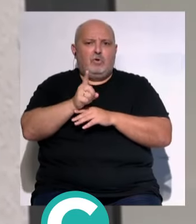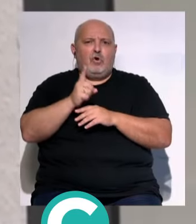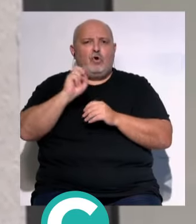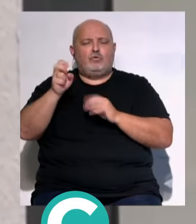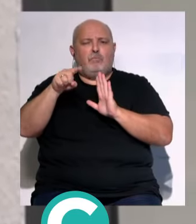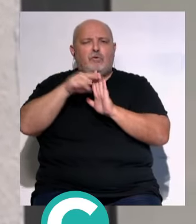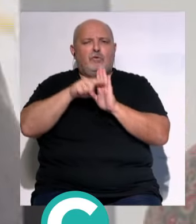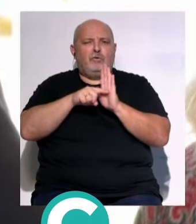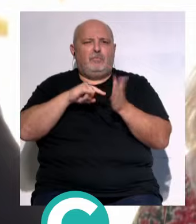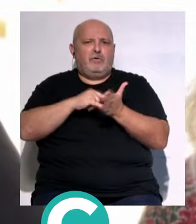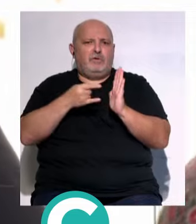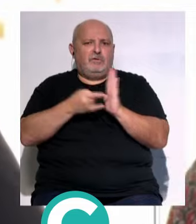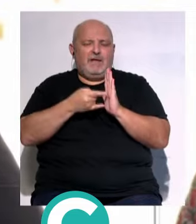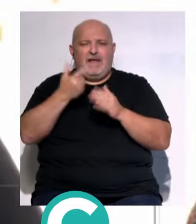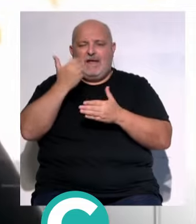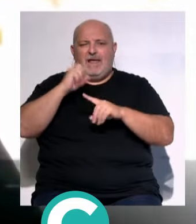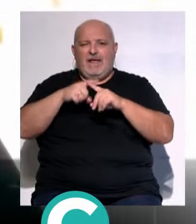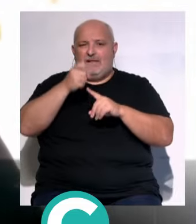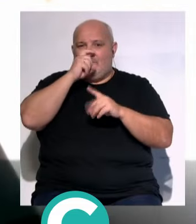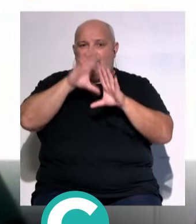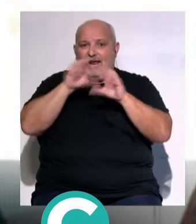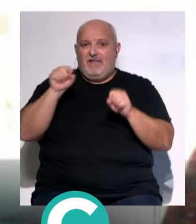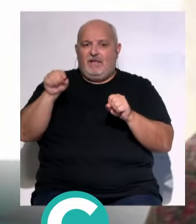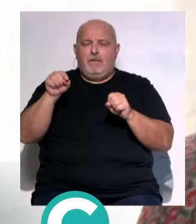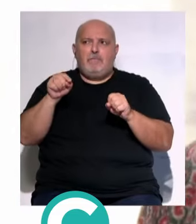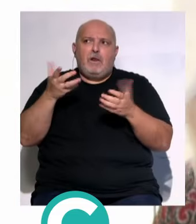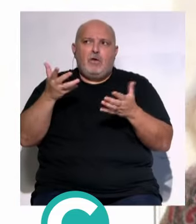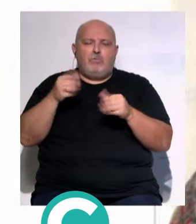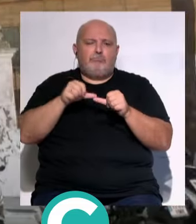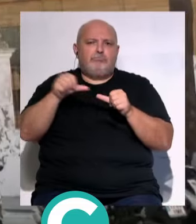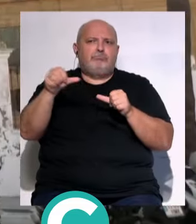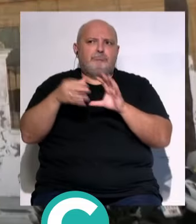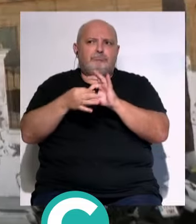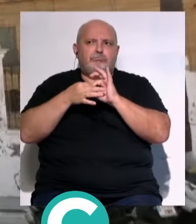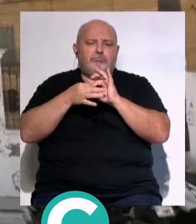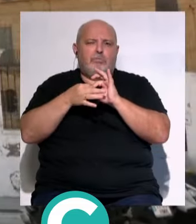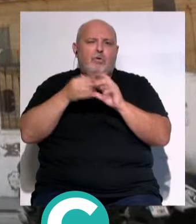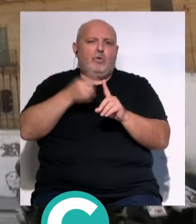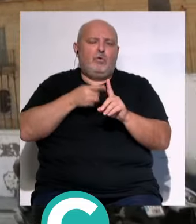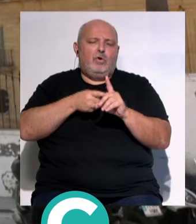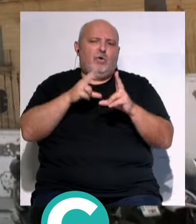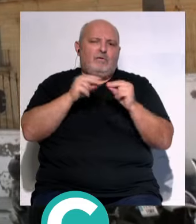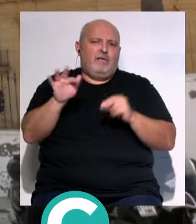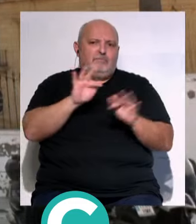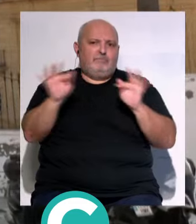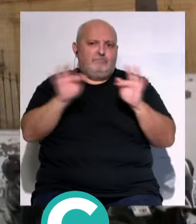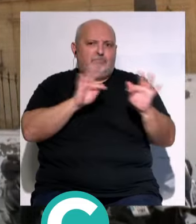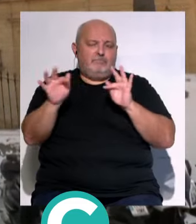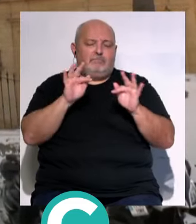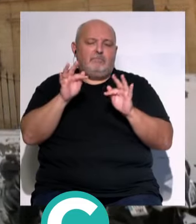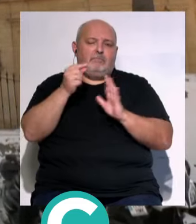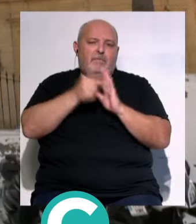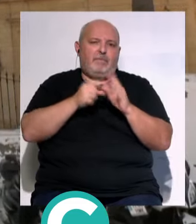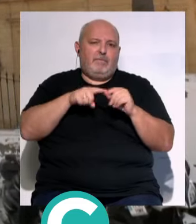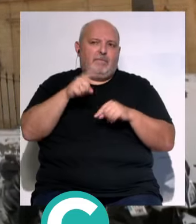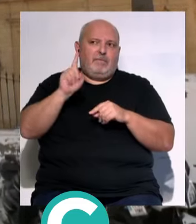...de un protocolo para el proyecto del antiguo hospicio... ...sin descartar la vinculación del espacio con la universidad... ...en la medida